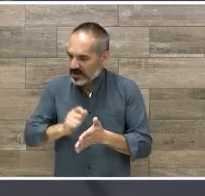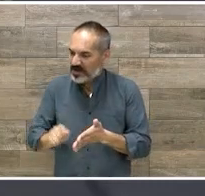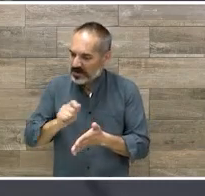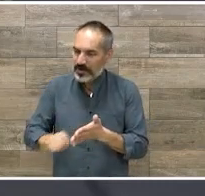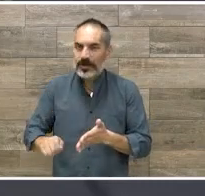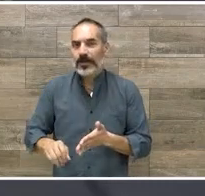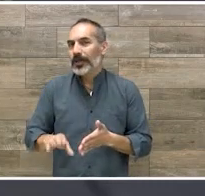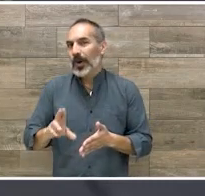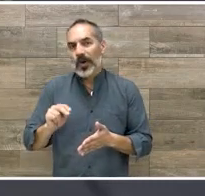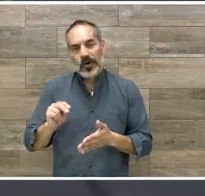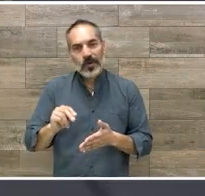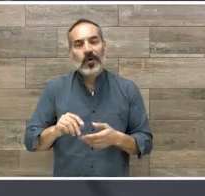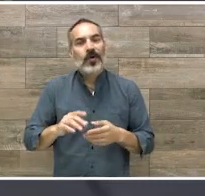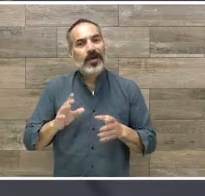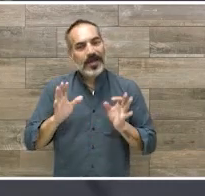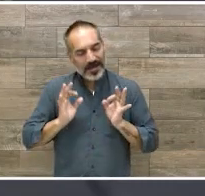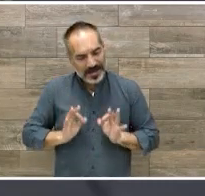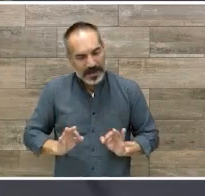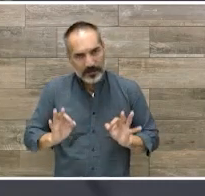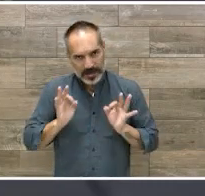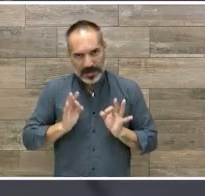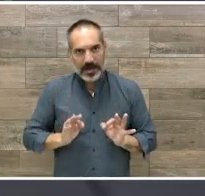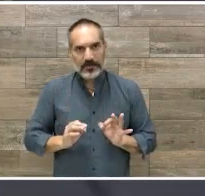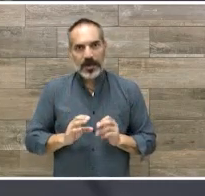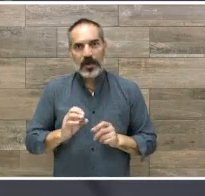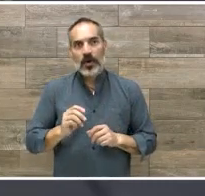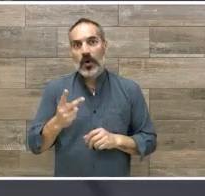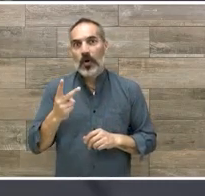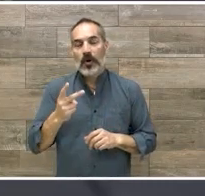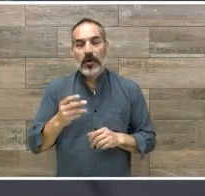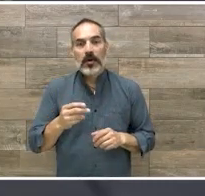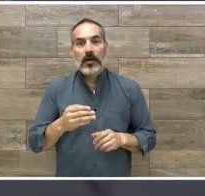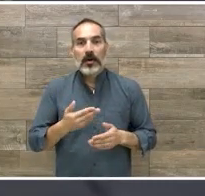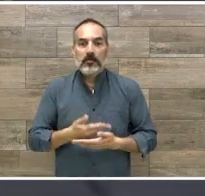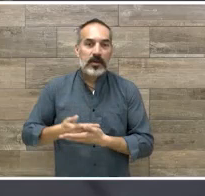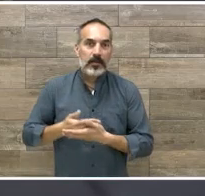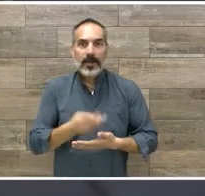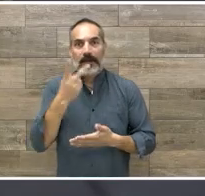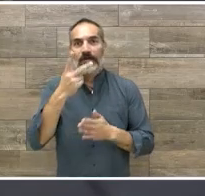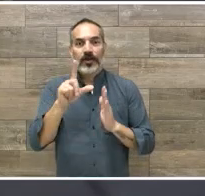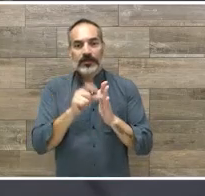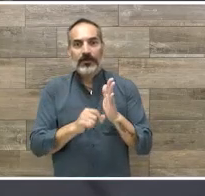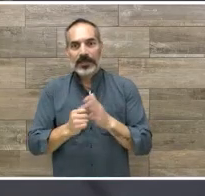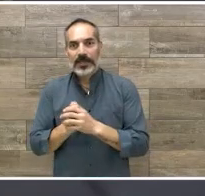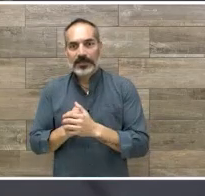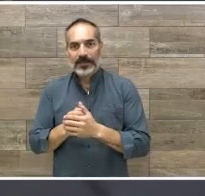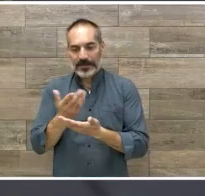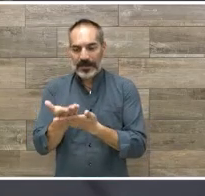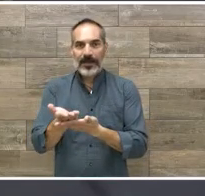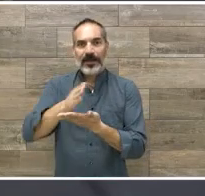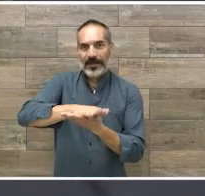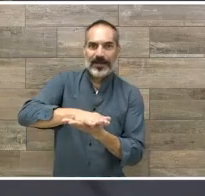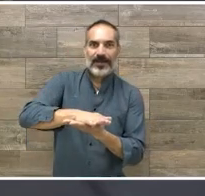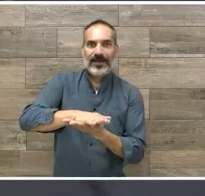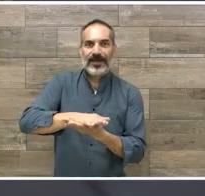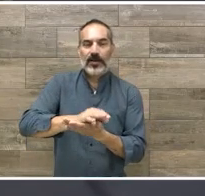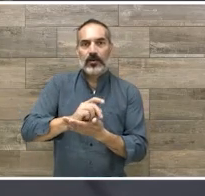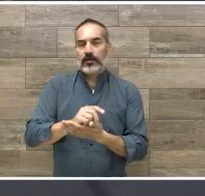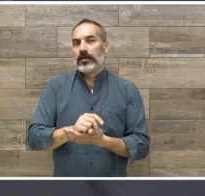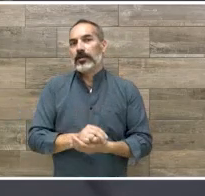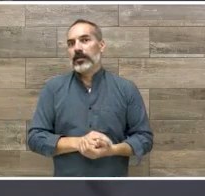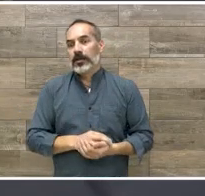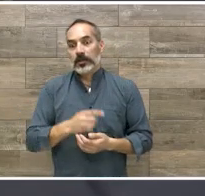tienen que presentar como quiero que mi bebé se ruede a los dos meses que bueno eso técnicamente no podría ser